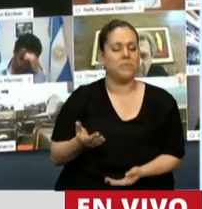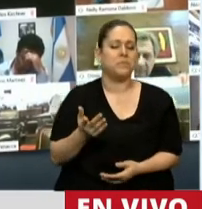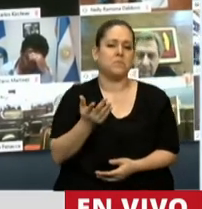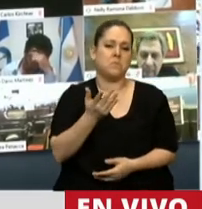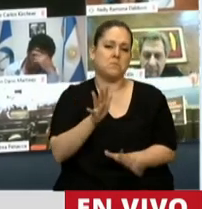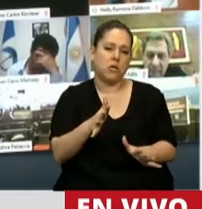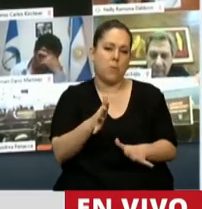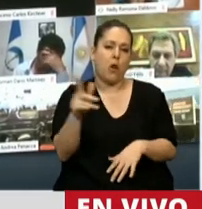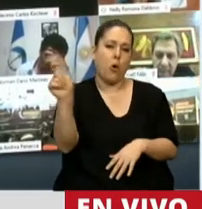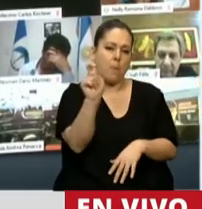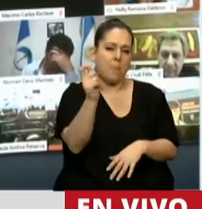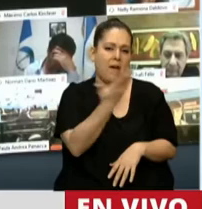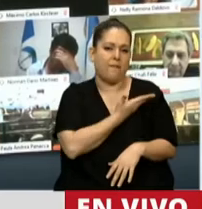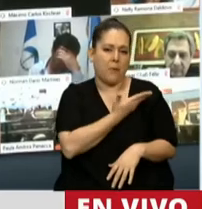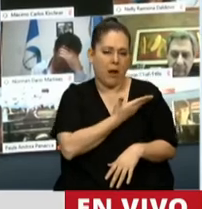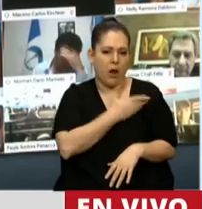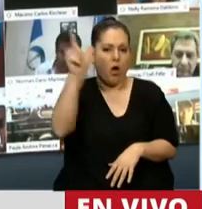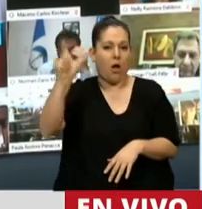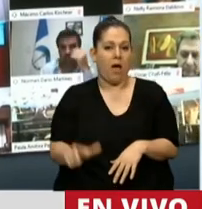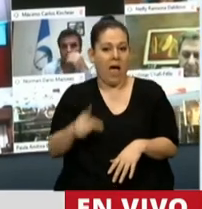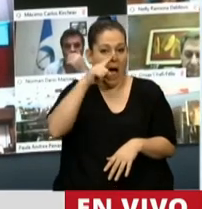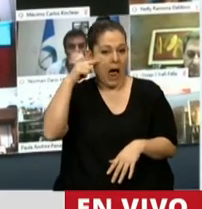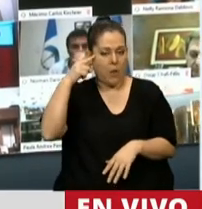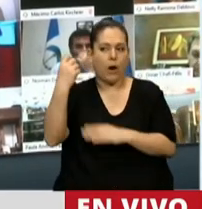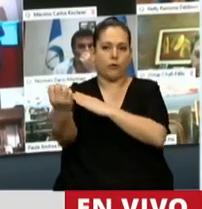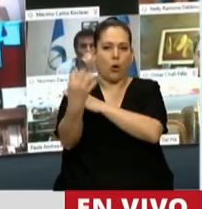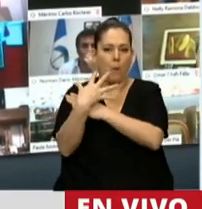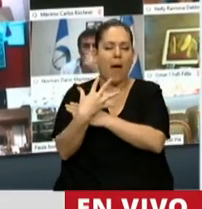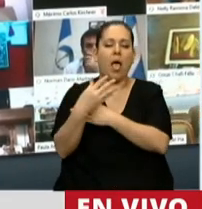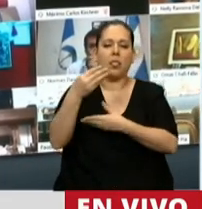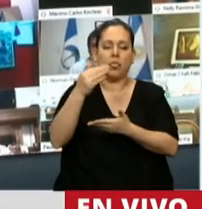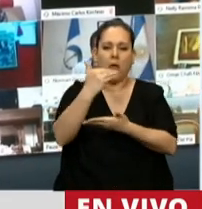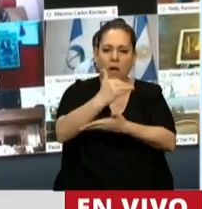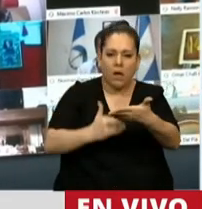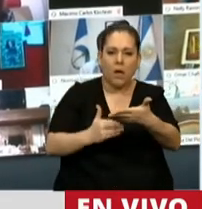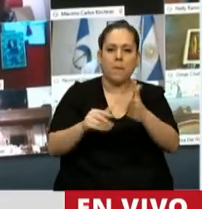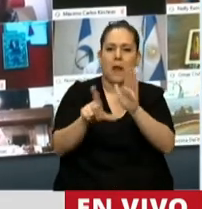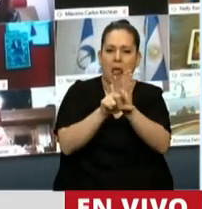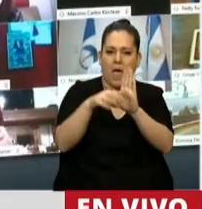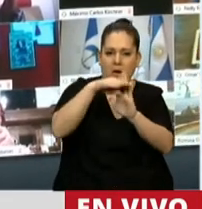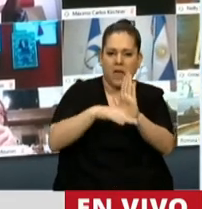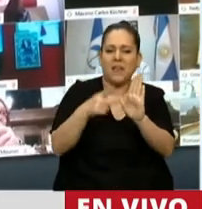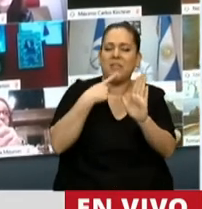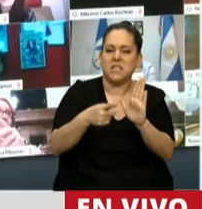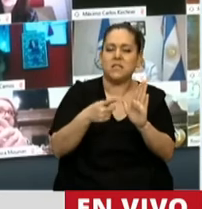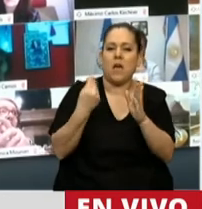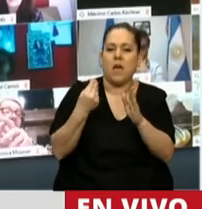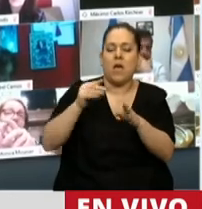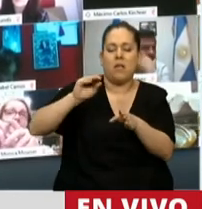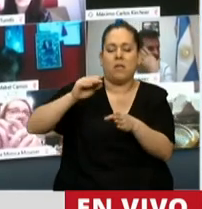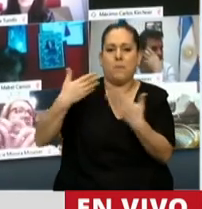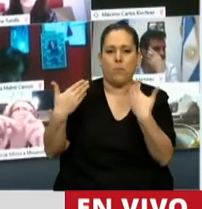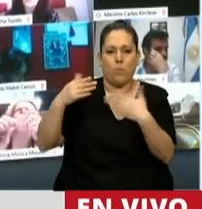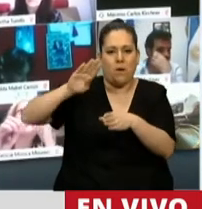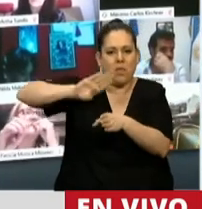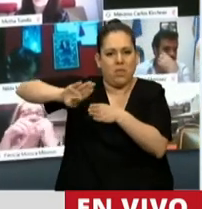manda un proyecto que hablaba sobre la sostenibilidad de la deuda extranjera que teníamos nosotros